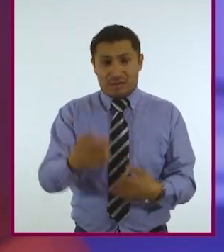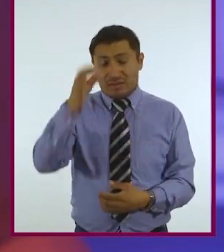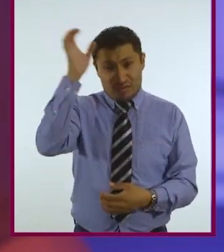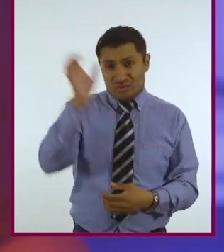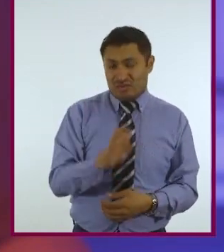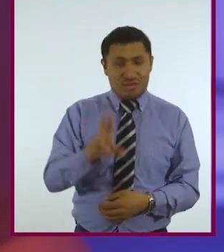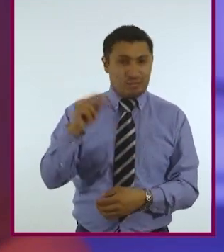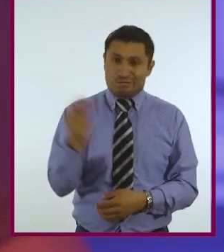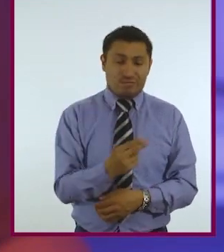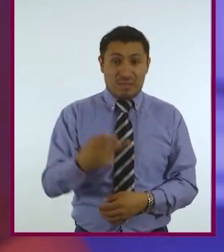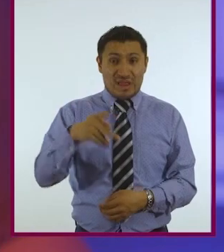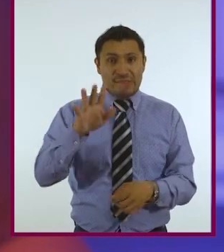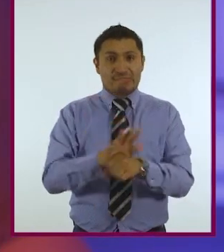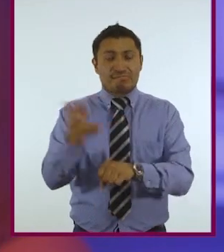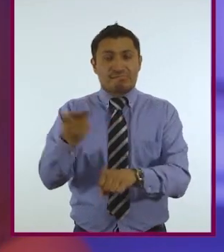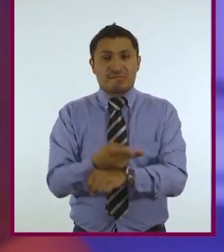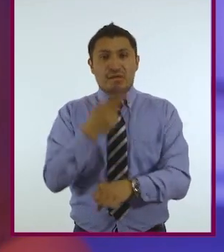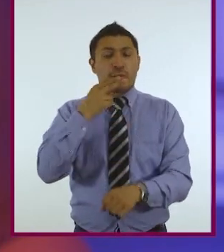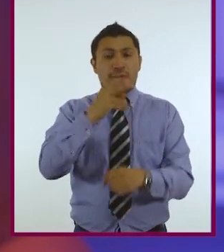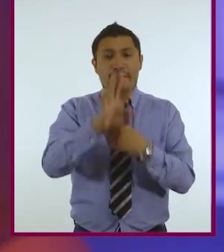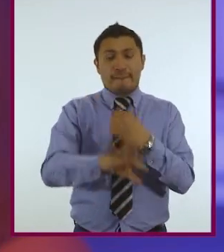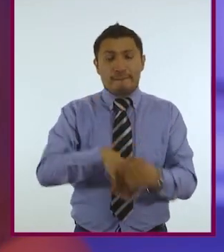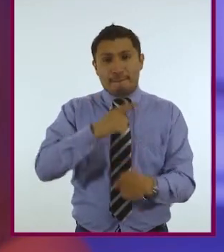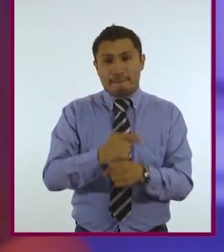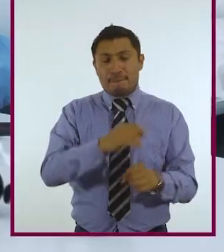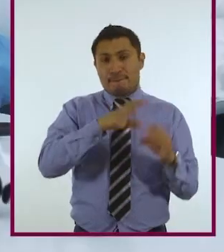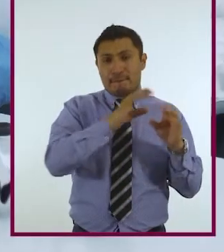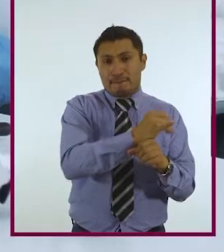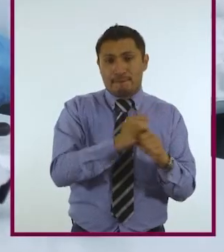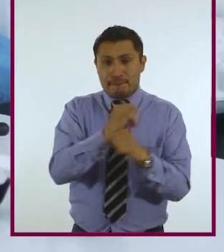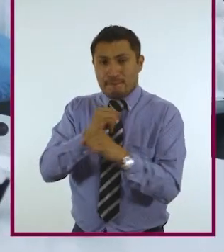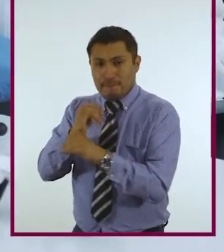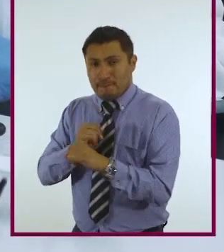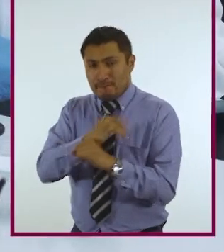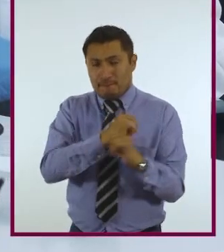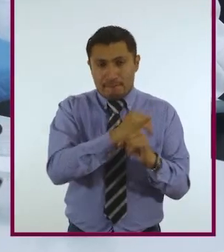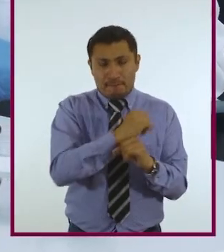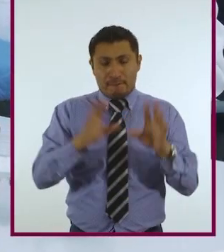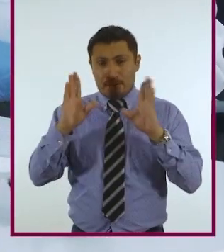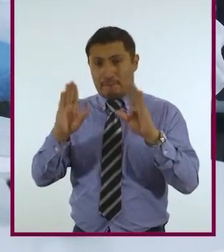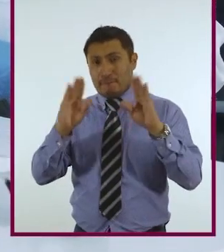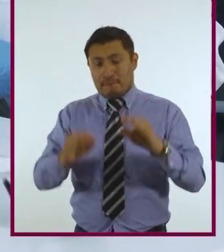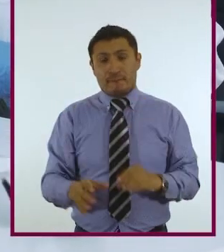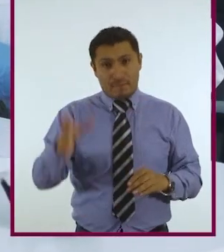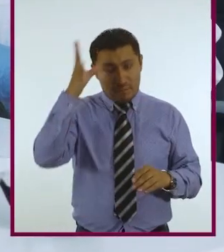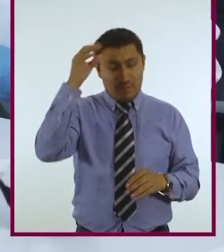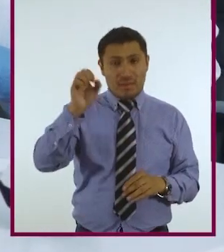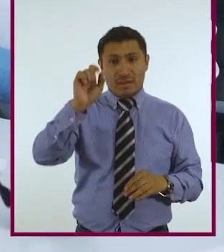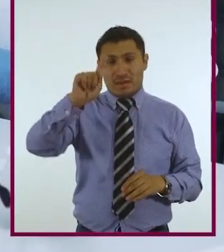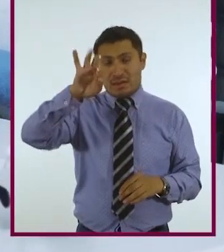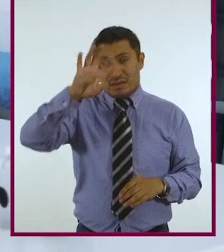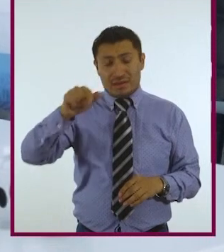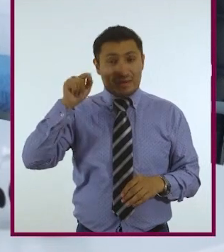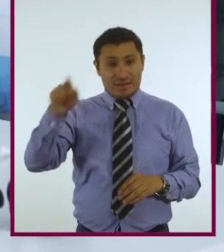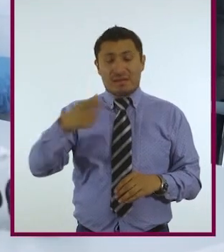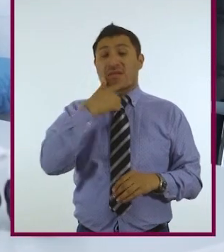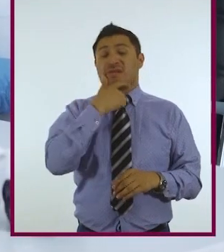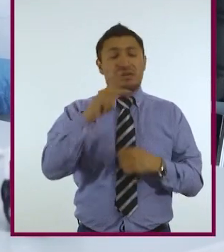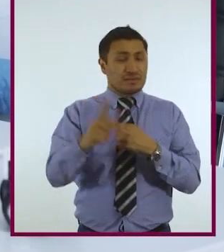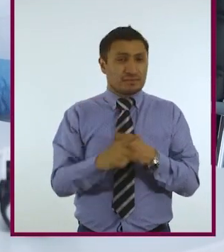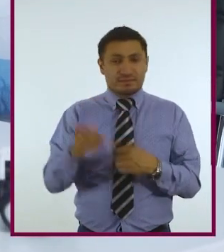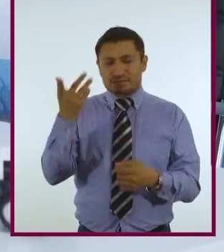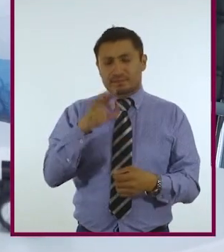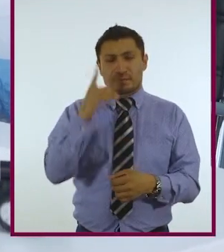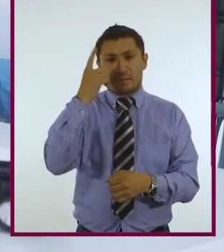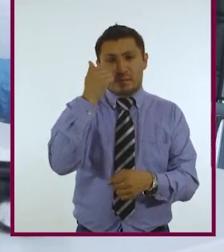¿Pero qué pasa con el uso de animales para la investigación y enseñanza? El Consejo de Bioética Nunfield en Inglaterra calcula que cada año